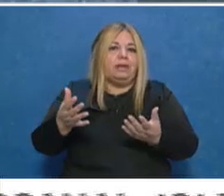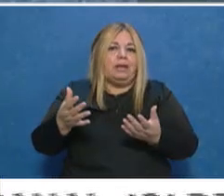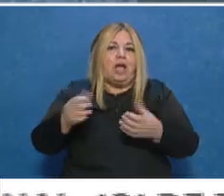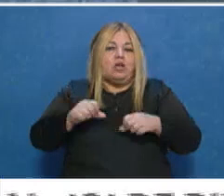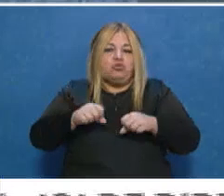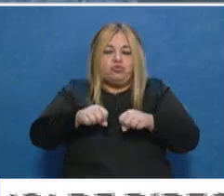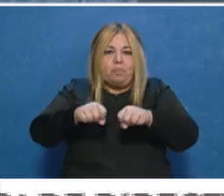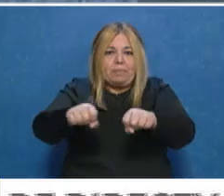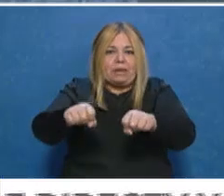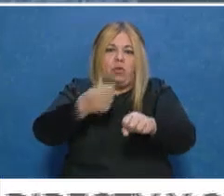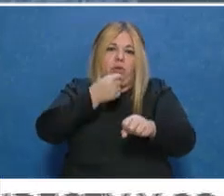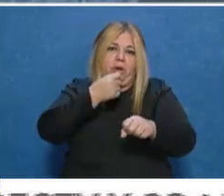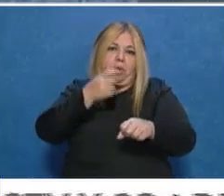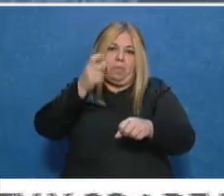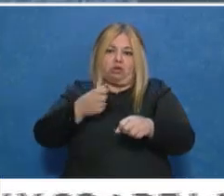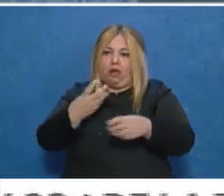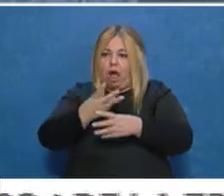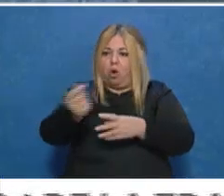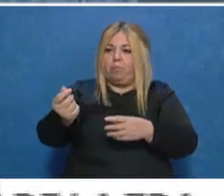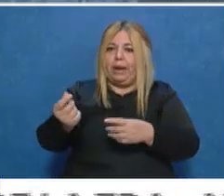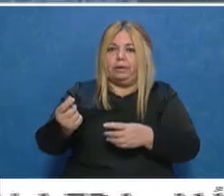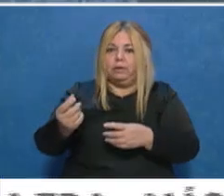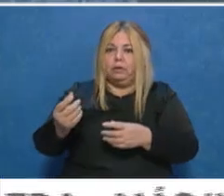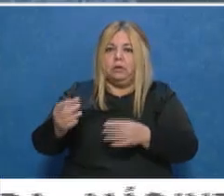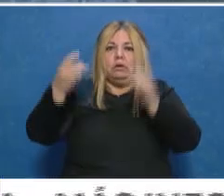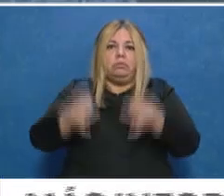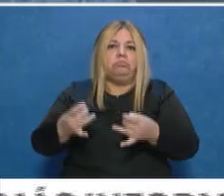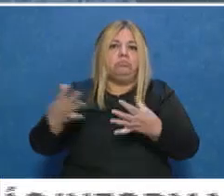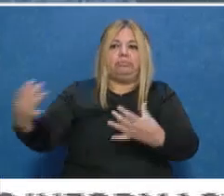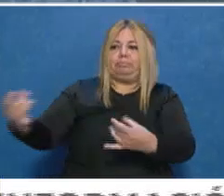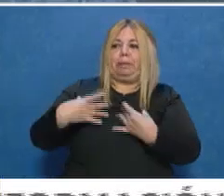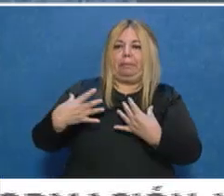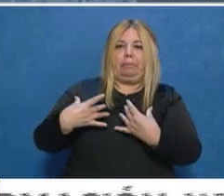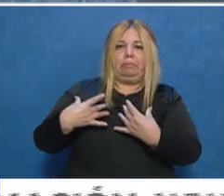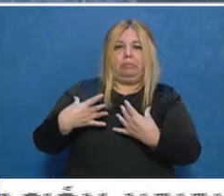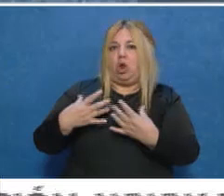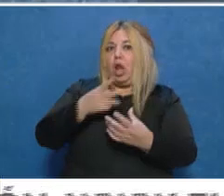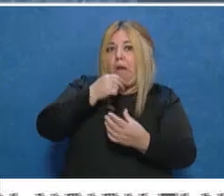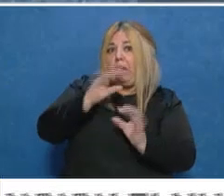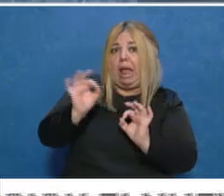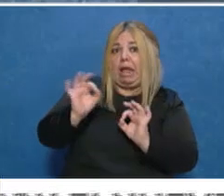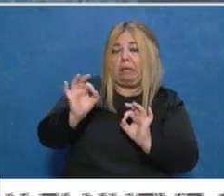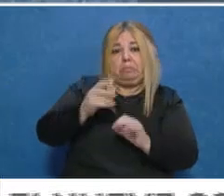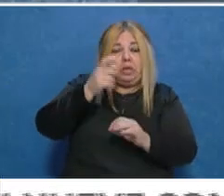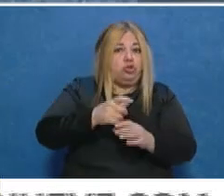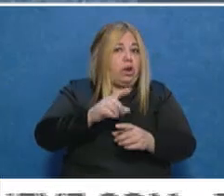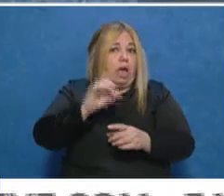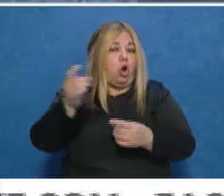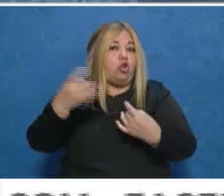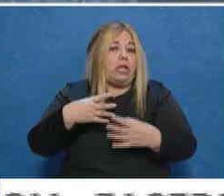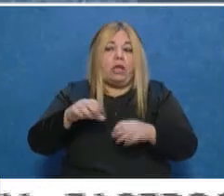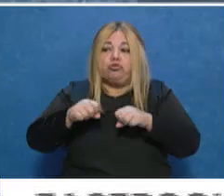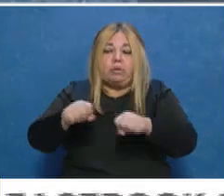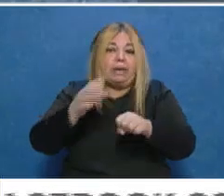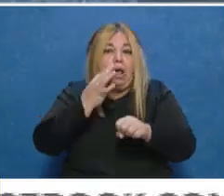supermercado, de algún cliente, digo, para llevar también tranquilidad y recordar que para eso tiene que haber por lo menos un contacto de unos